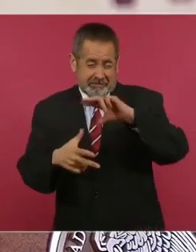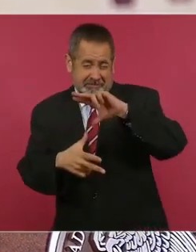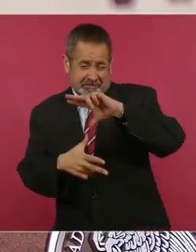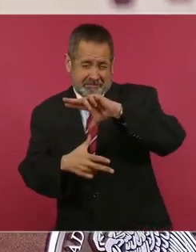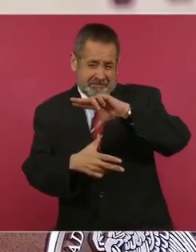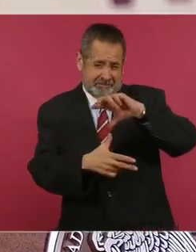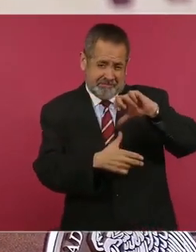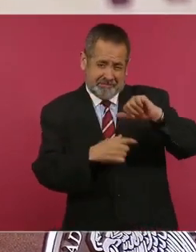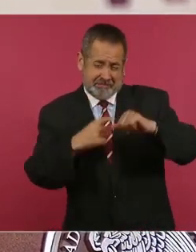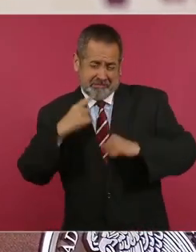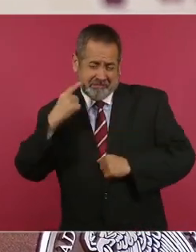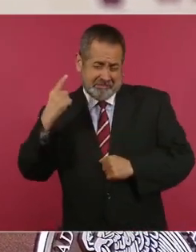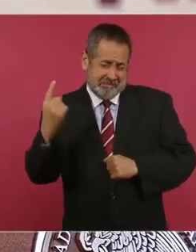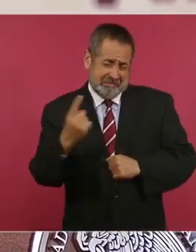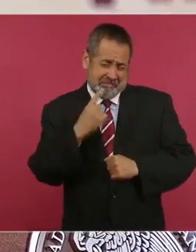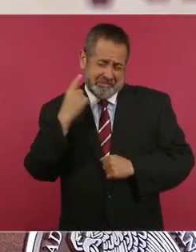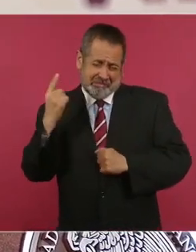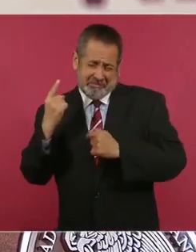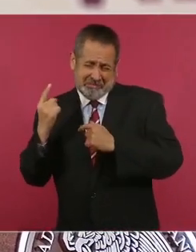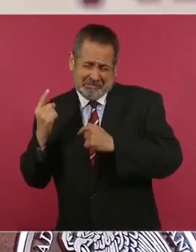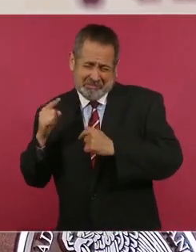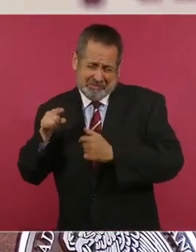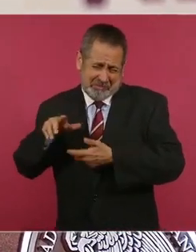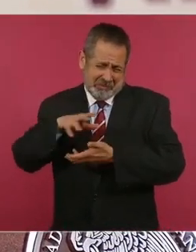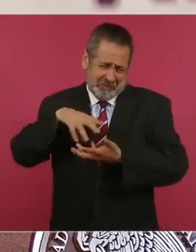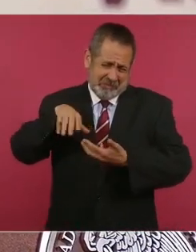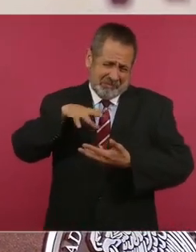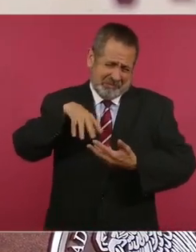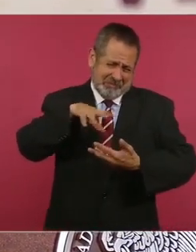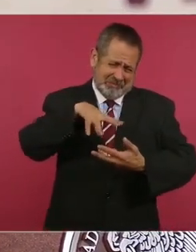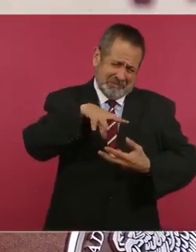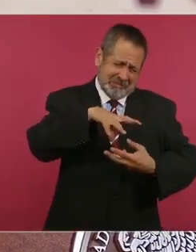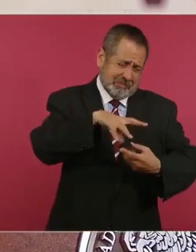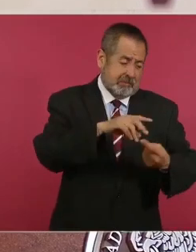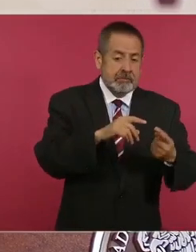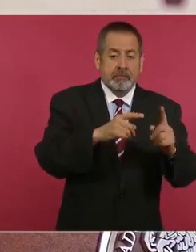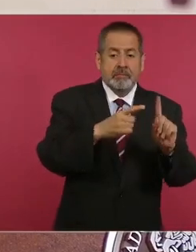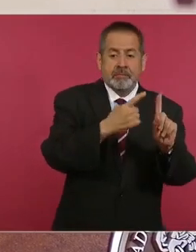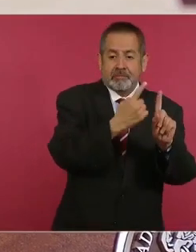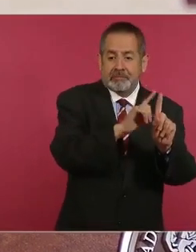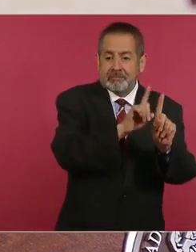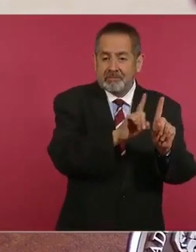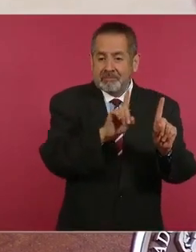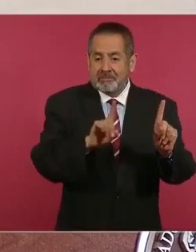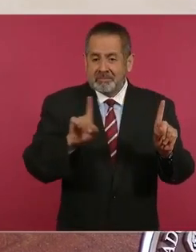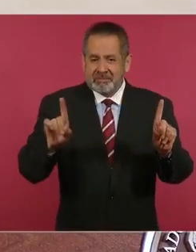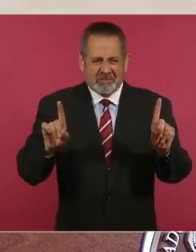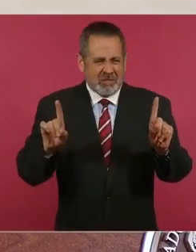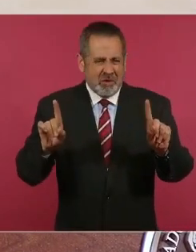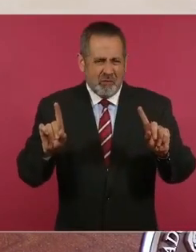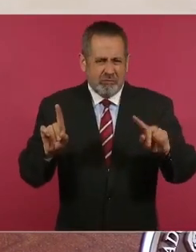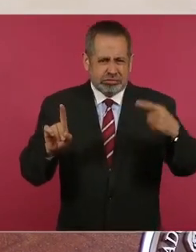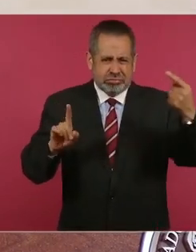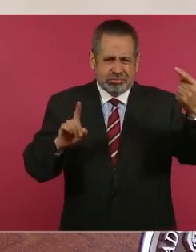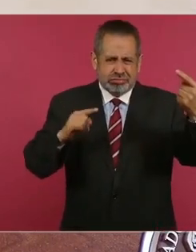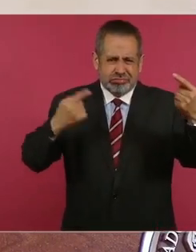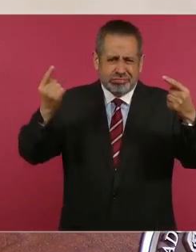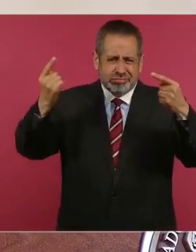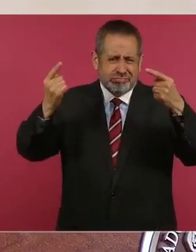tumbó más de 10 mil postes de luz,